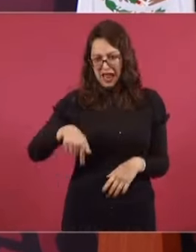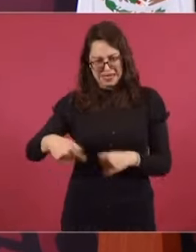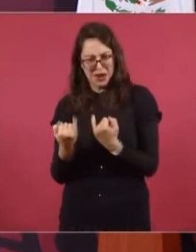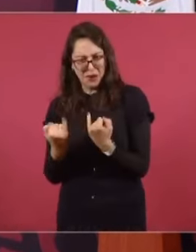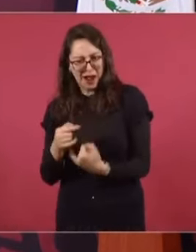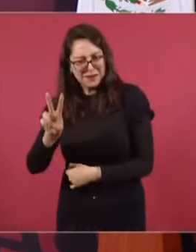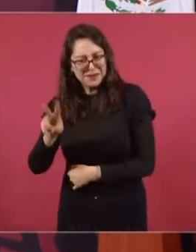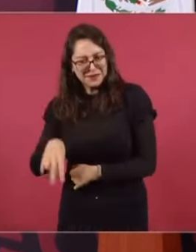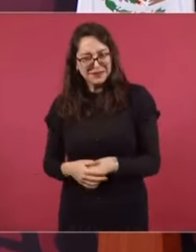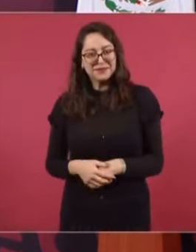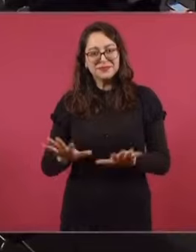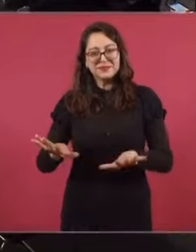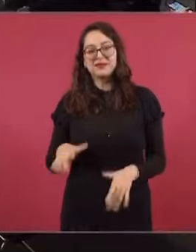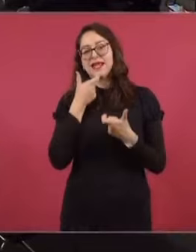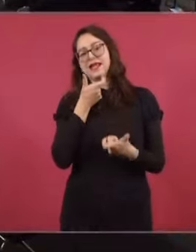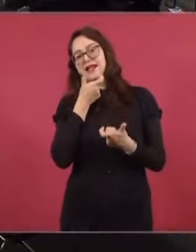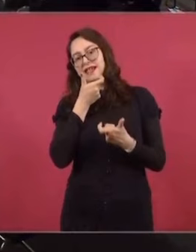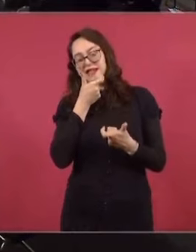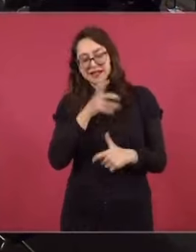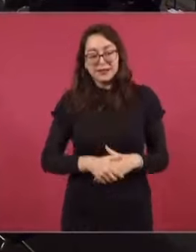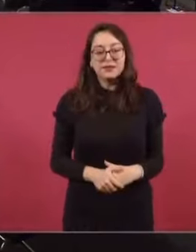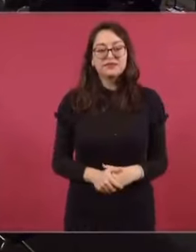atendemos aquí. Bien,